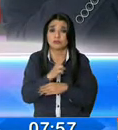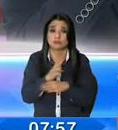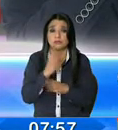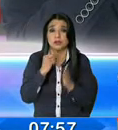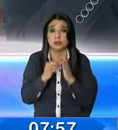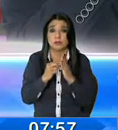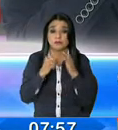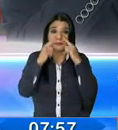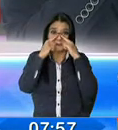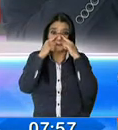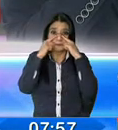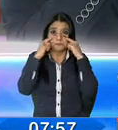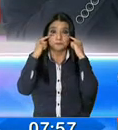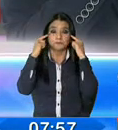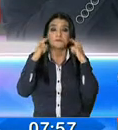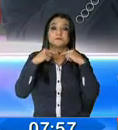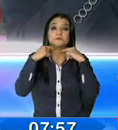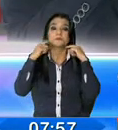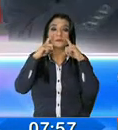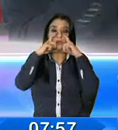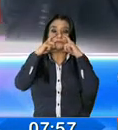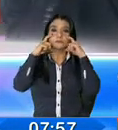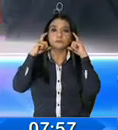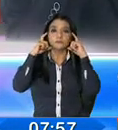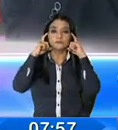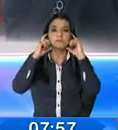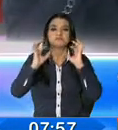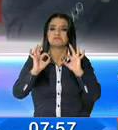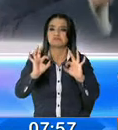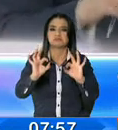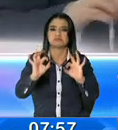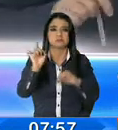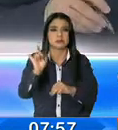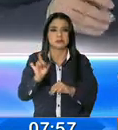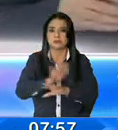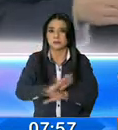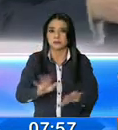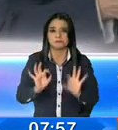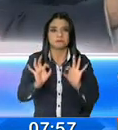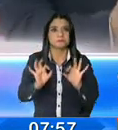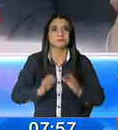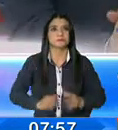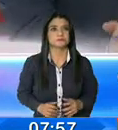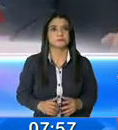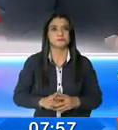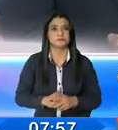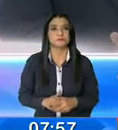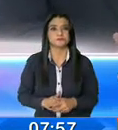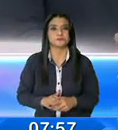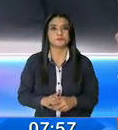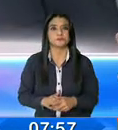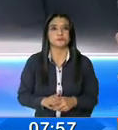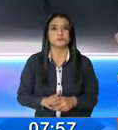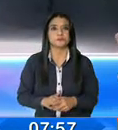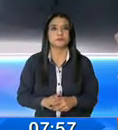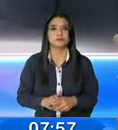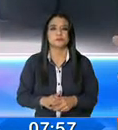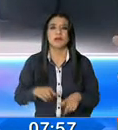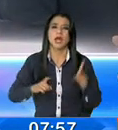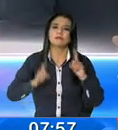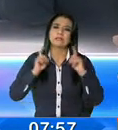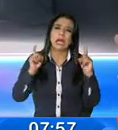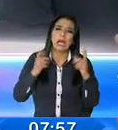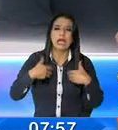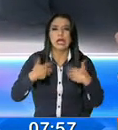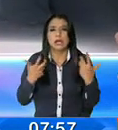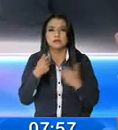determinado antifluido y antibacterial más que suficiente. Con eso estamos. Estefanía, hay mucha queja en varios barrios y hemos